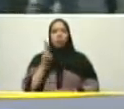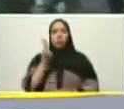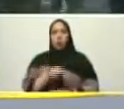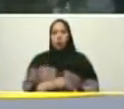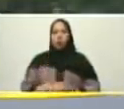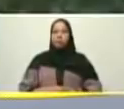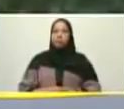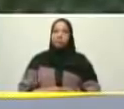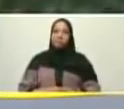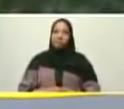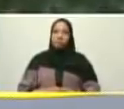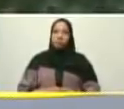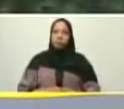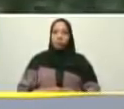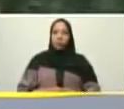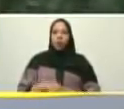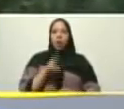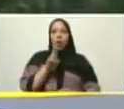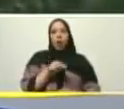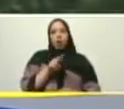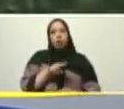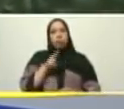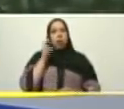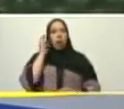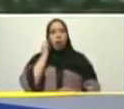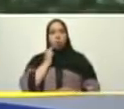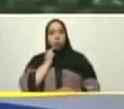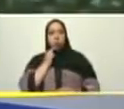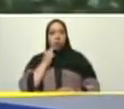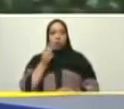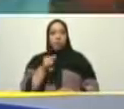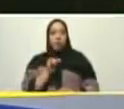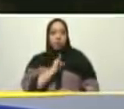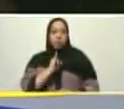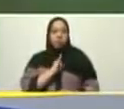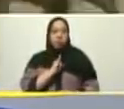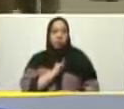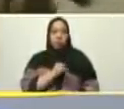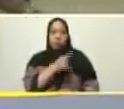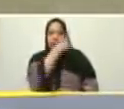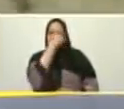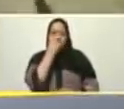visión mezquina, individualista, pequeña.